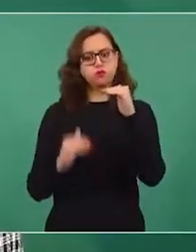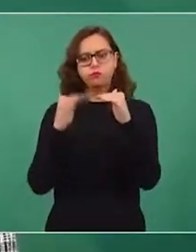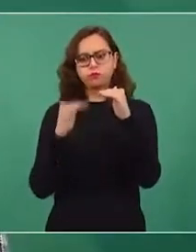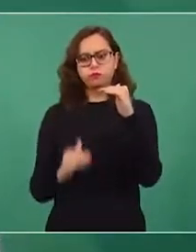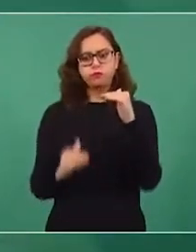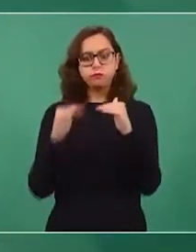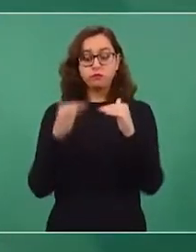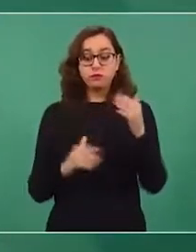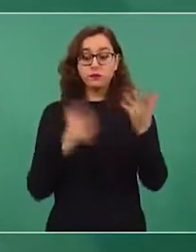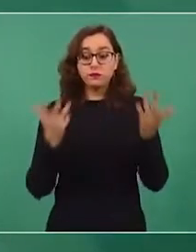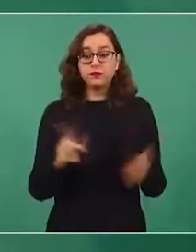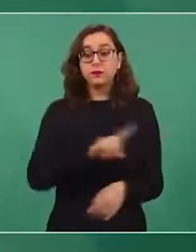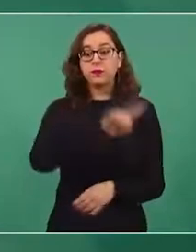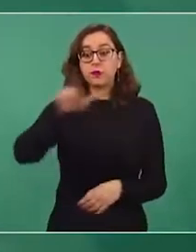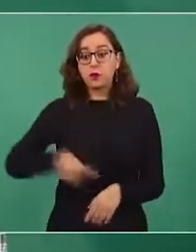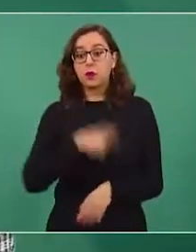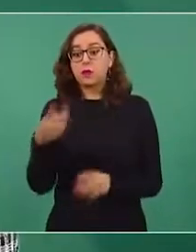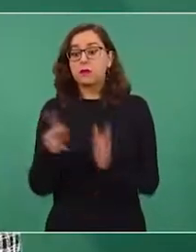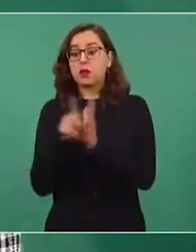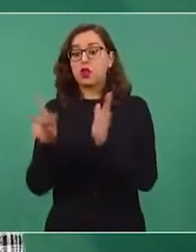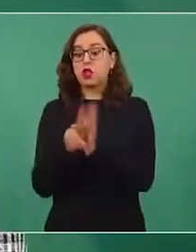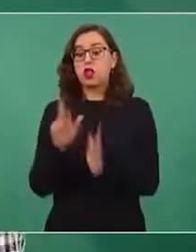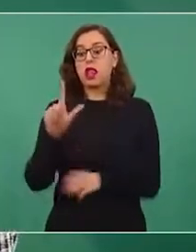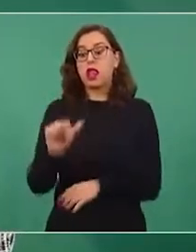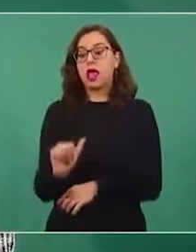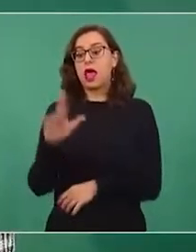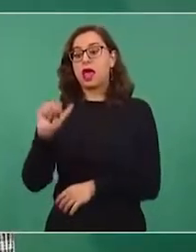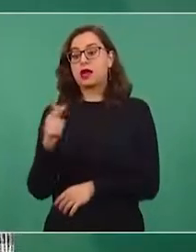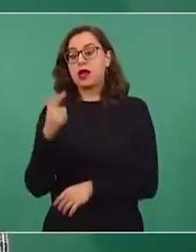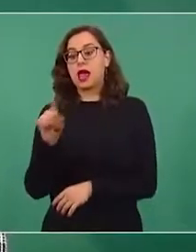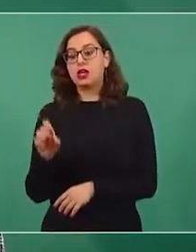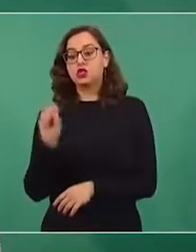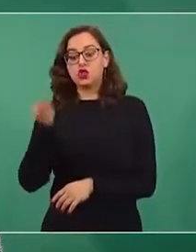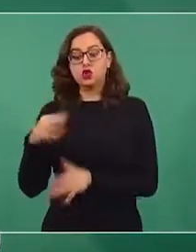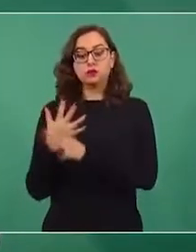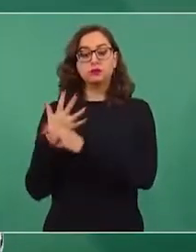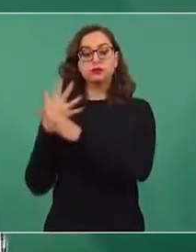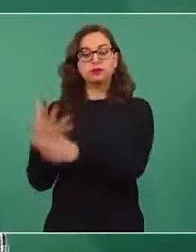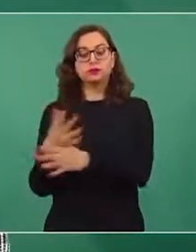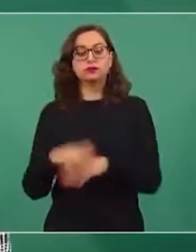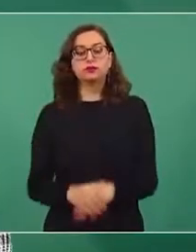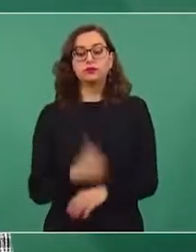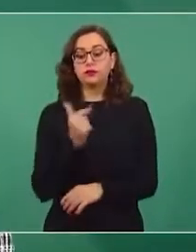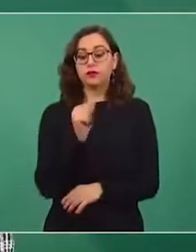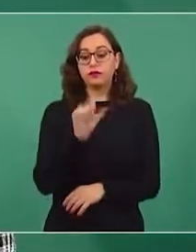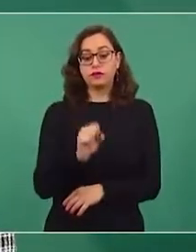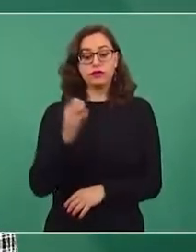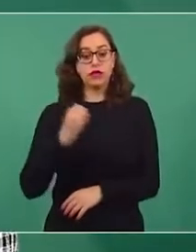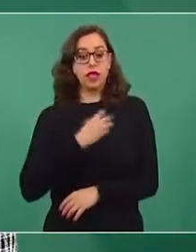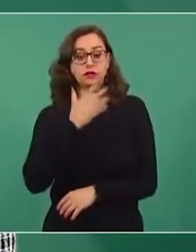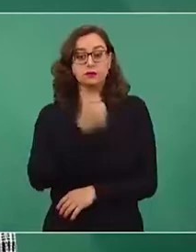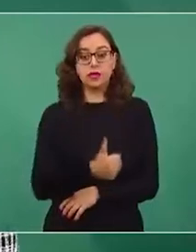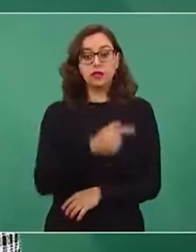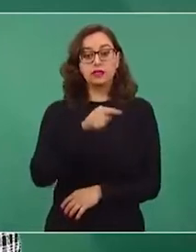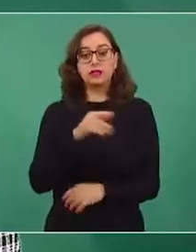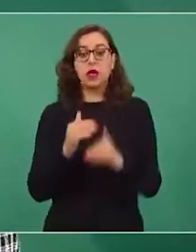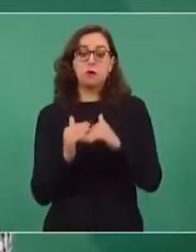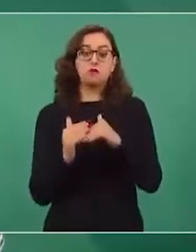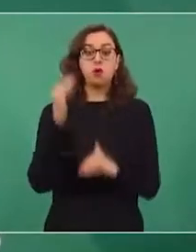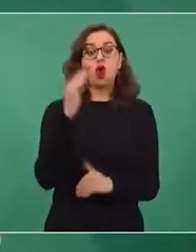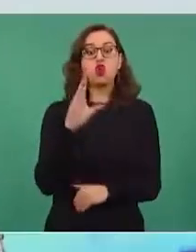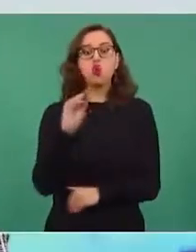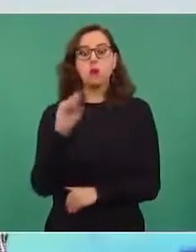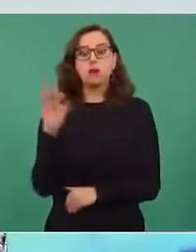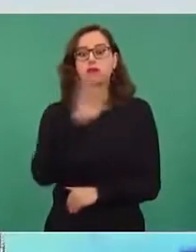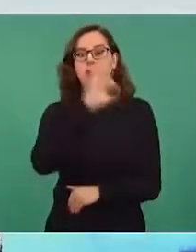periódico La Razón retoma la nota con el título Precio de gas bienestar aumenta más del 90 por ciento en un mes.